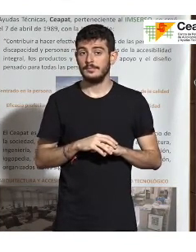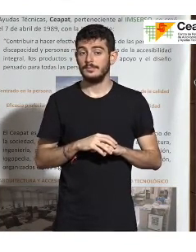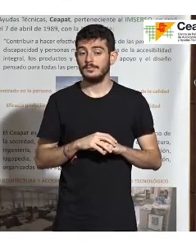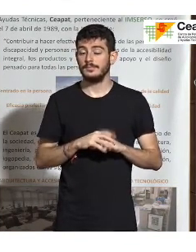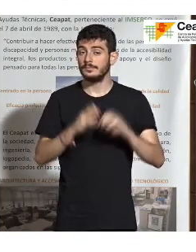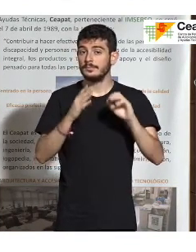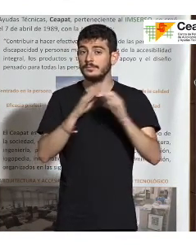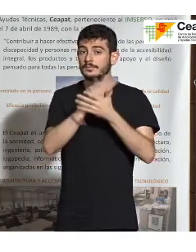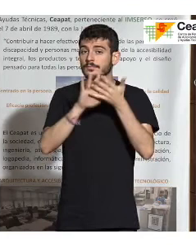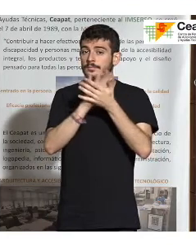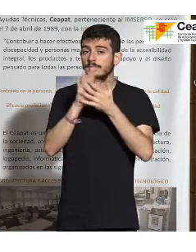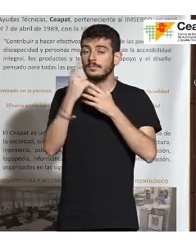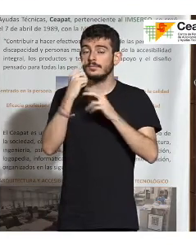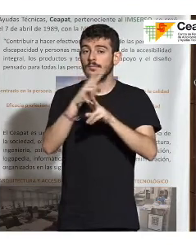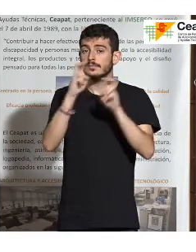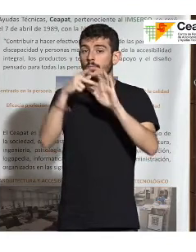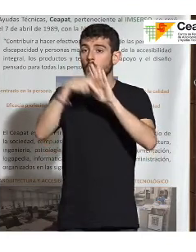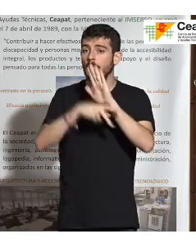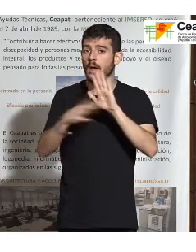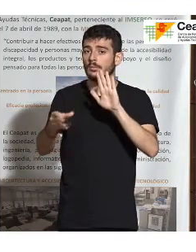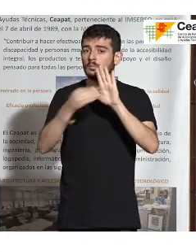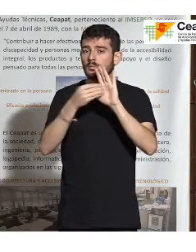y qué es lo que ha incorporado la norma,